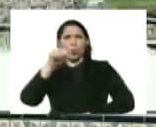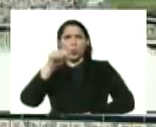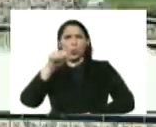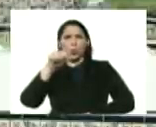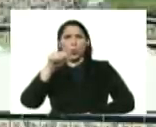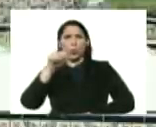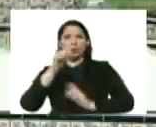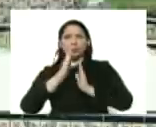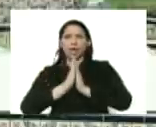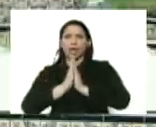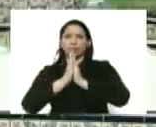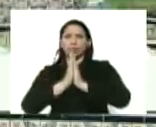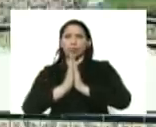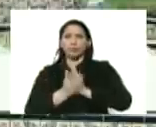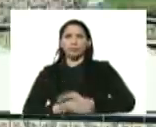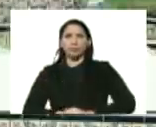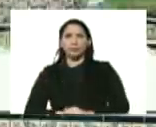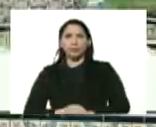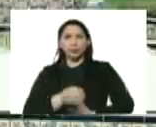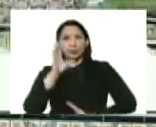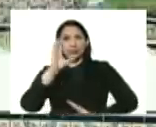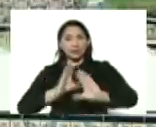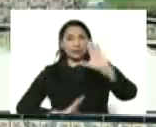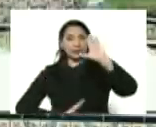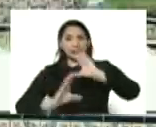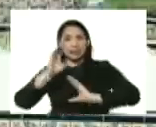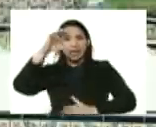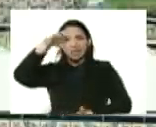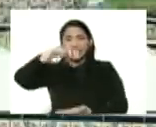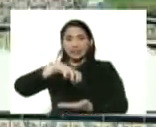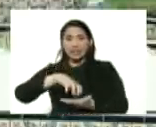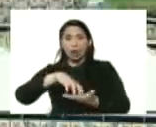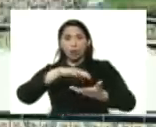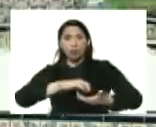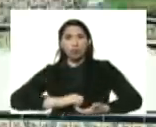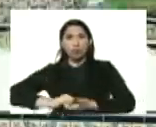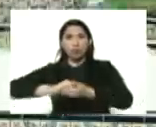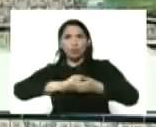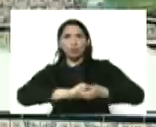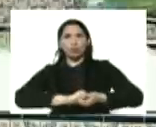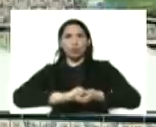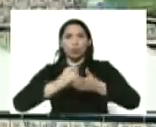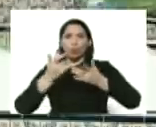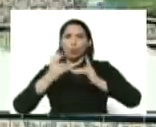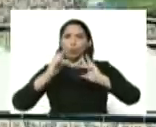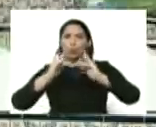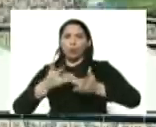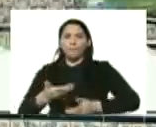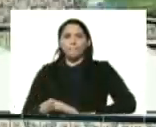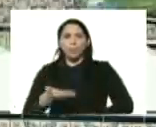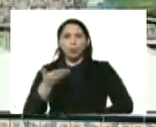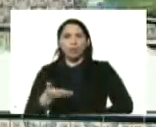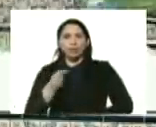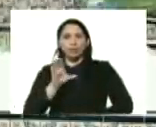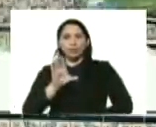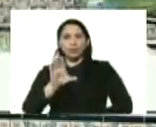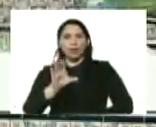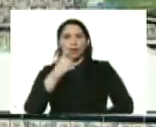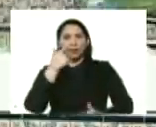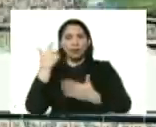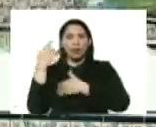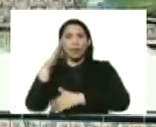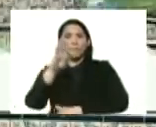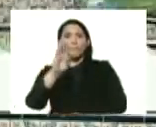santos y de científicos el estado Trujillo cuna valiosa de la patria allá en